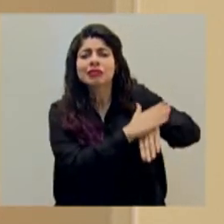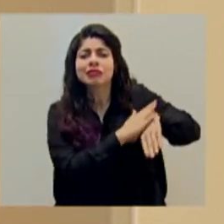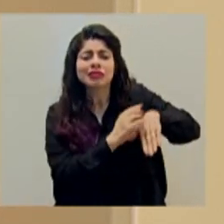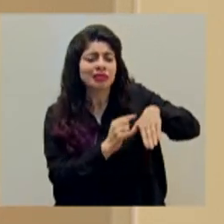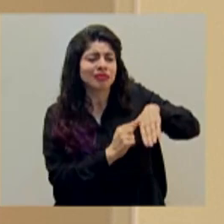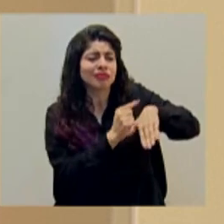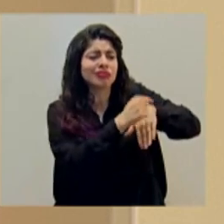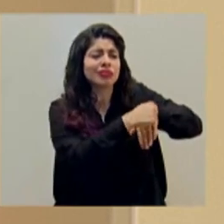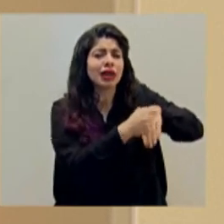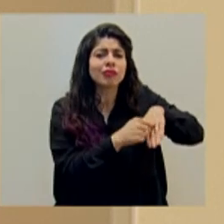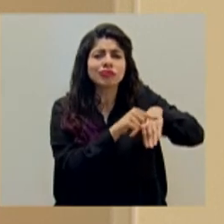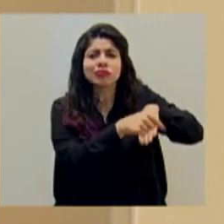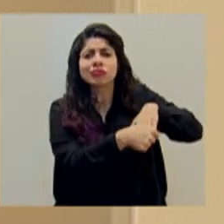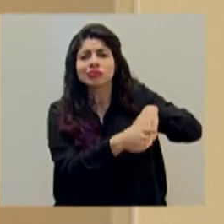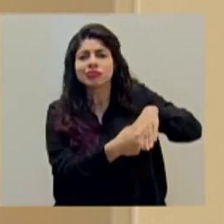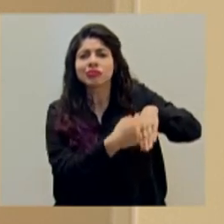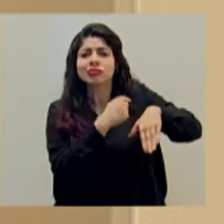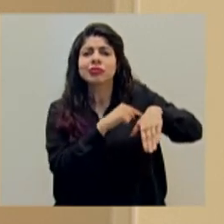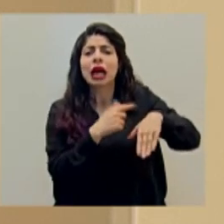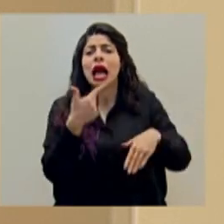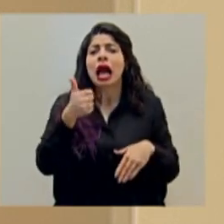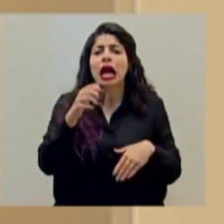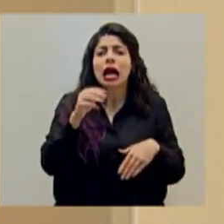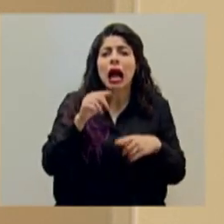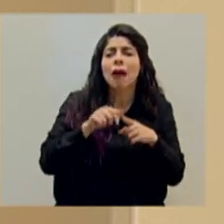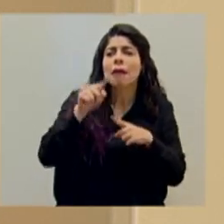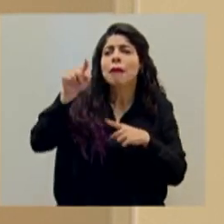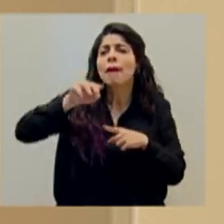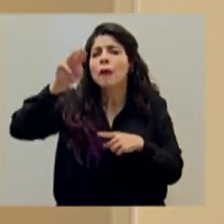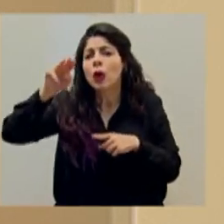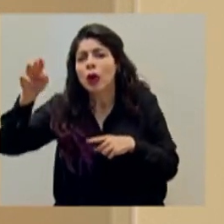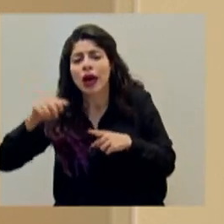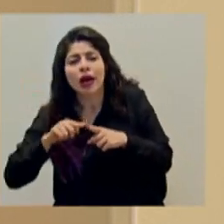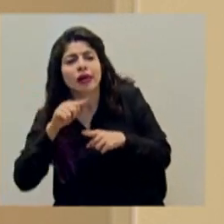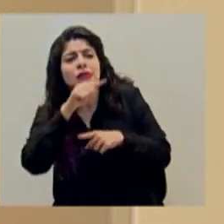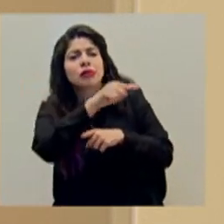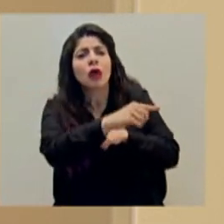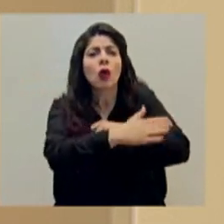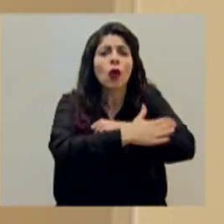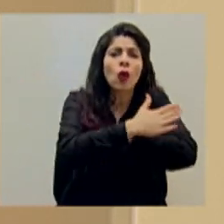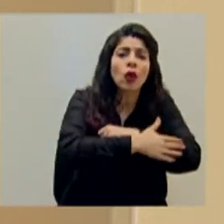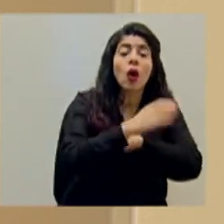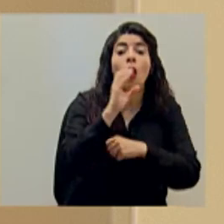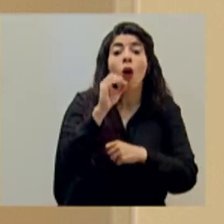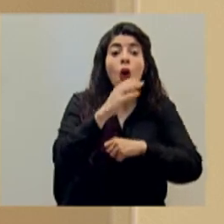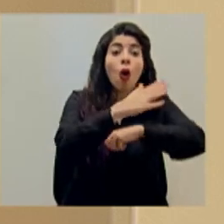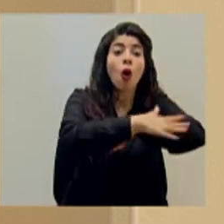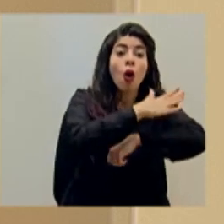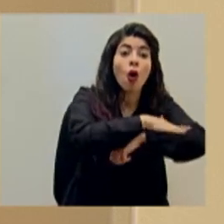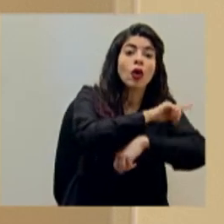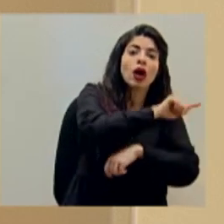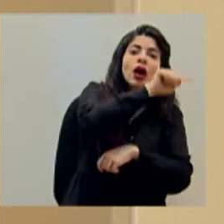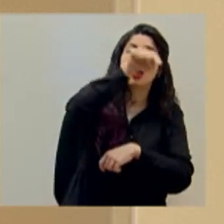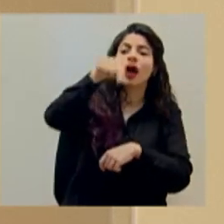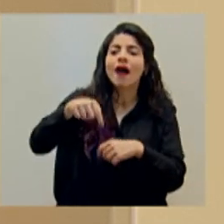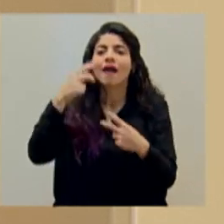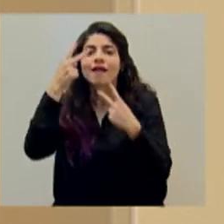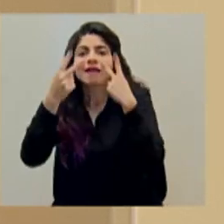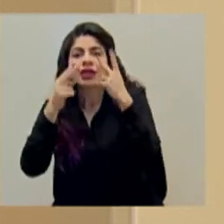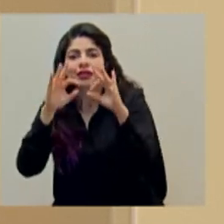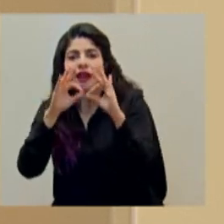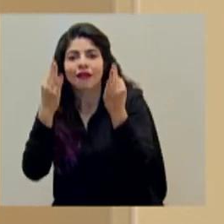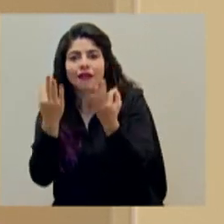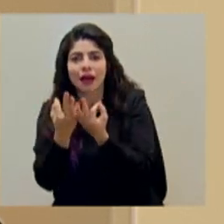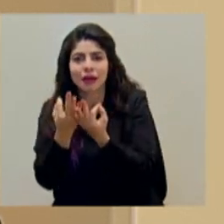salen del GAM hacia las zonas costeras, hacia la montaña, otras personas vienen también de estas zonas a visitar familiares